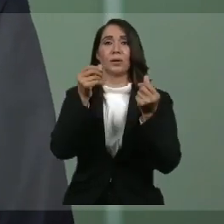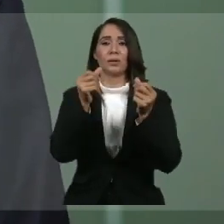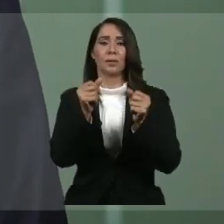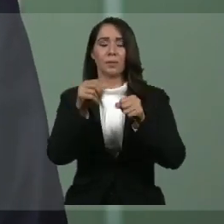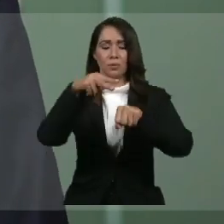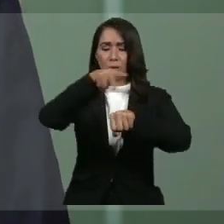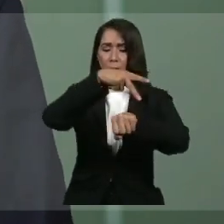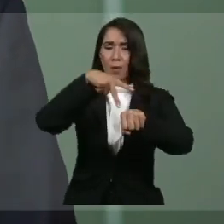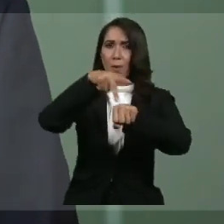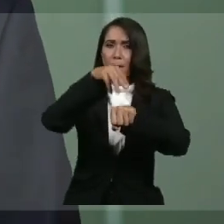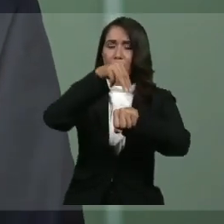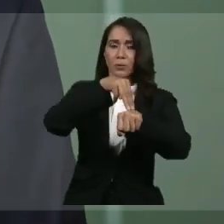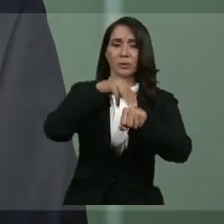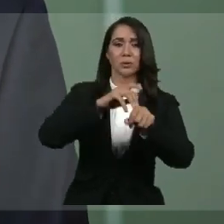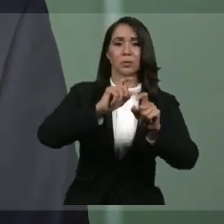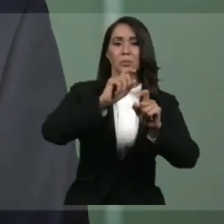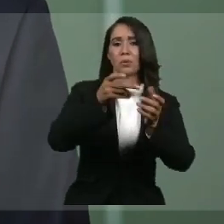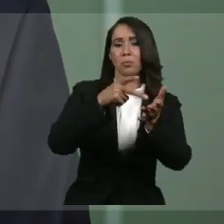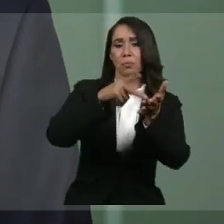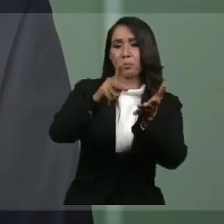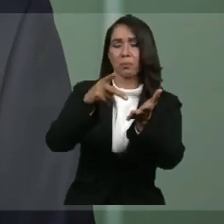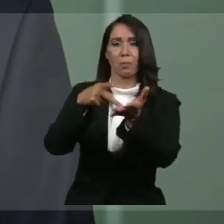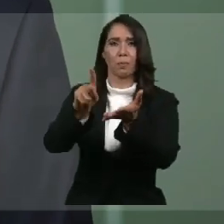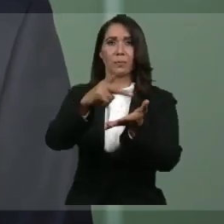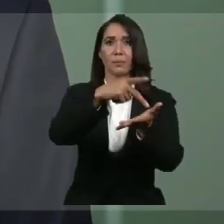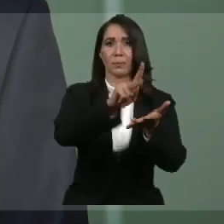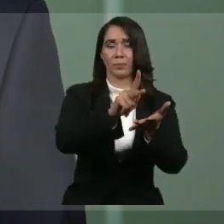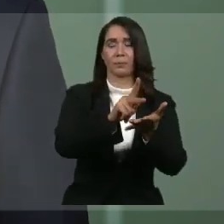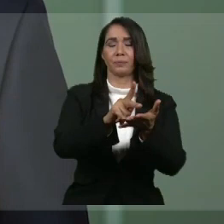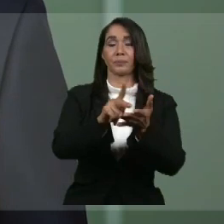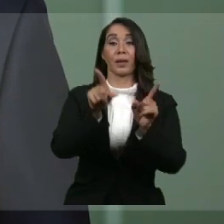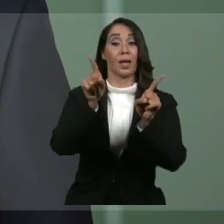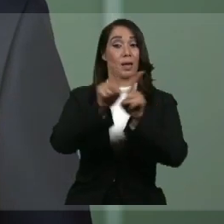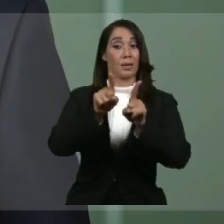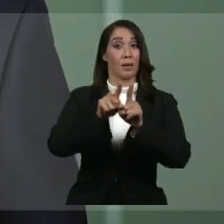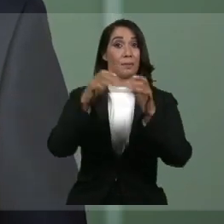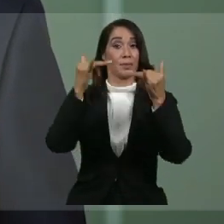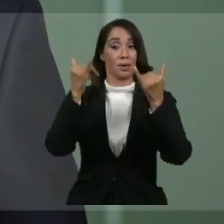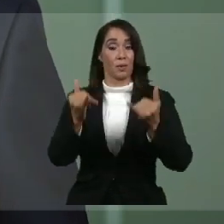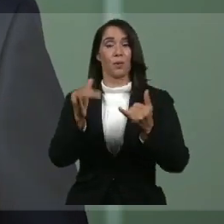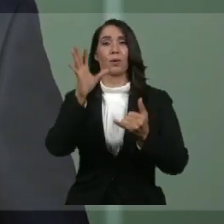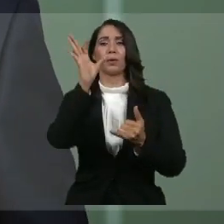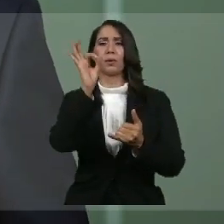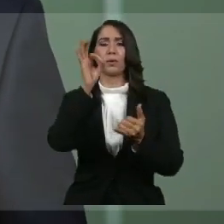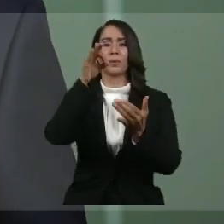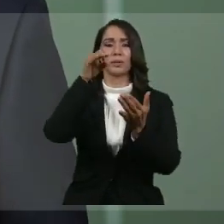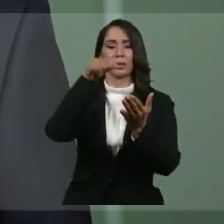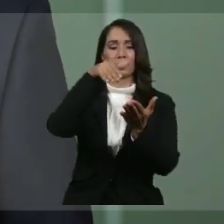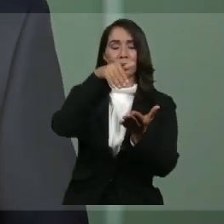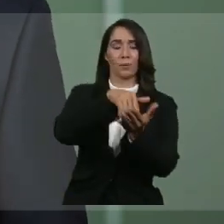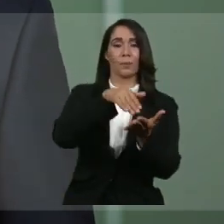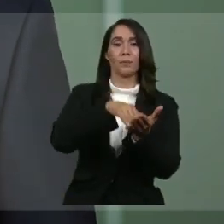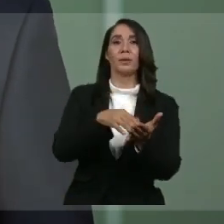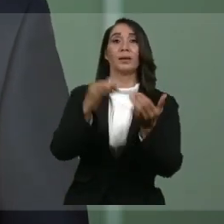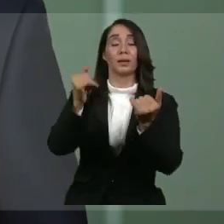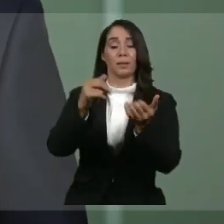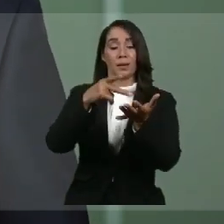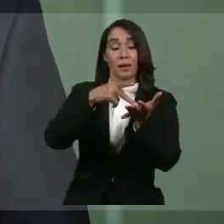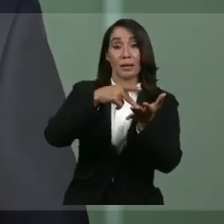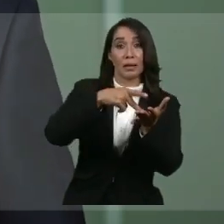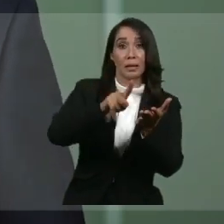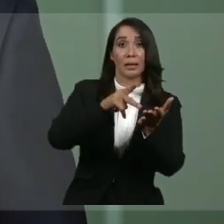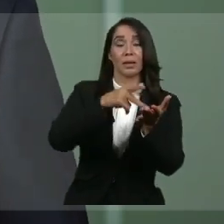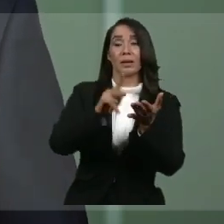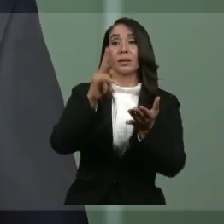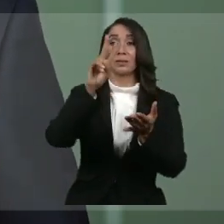y distritos municipales del país. Además, en el día de hoy, 900.000 hogares recibirán el pago de su segunda